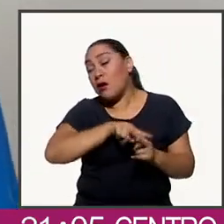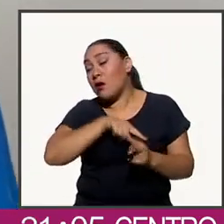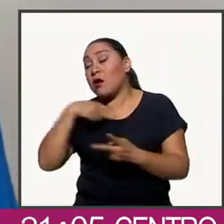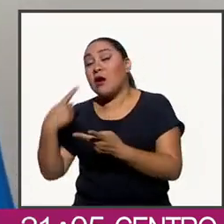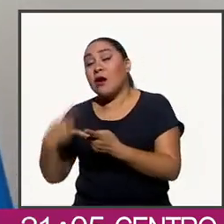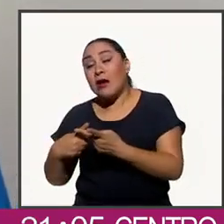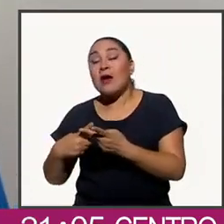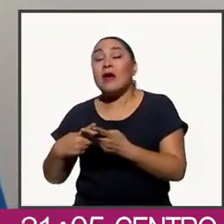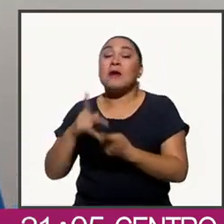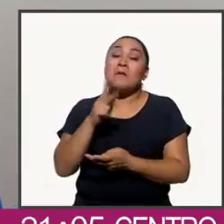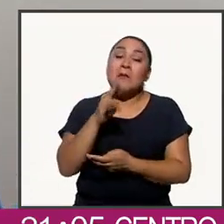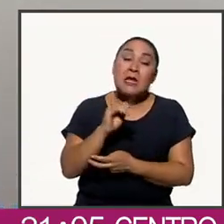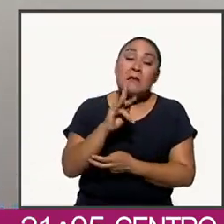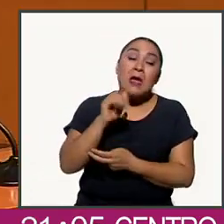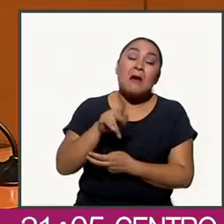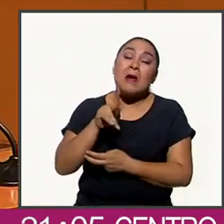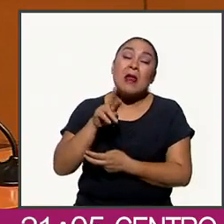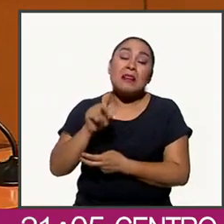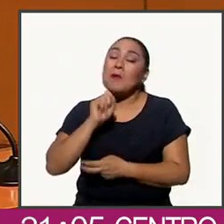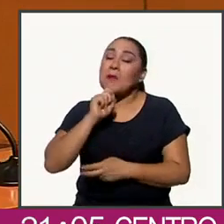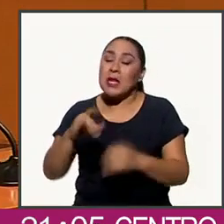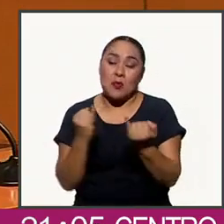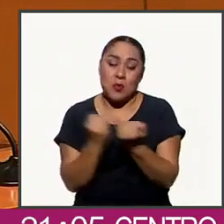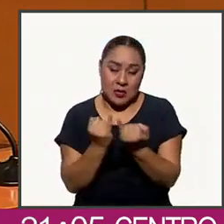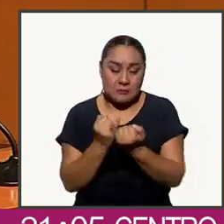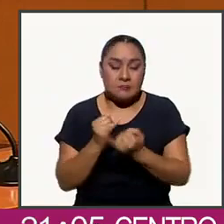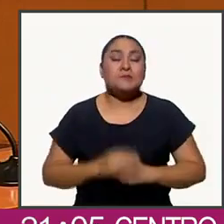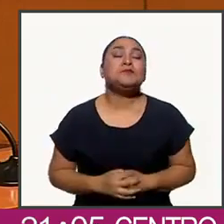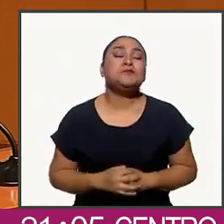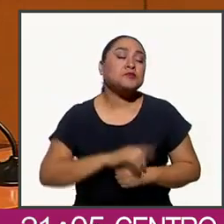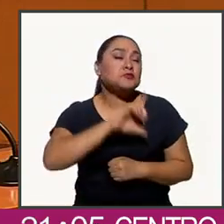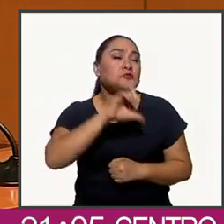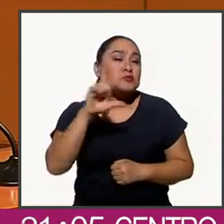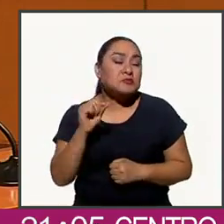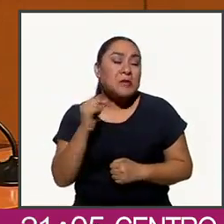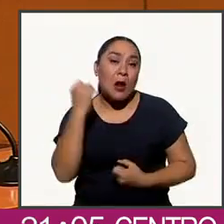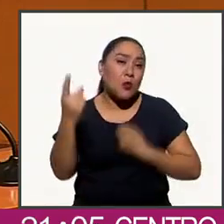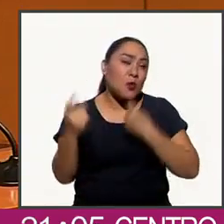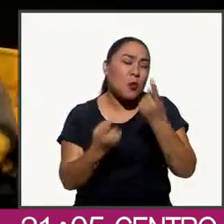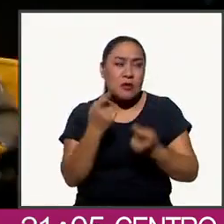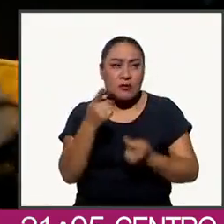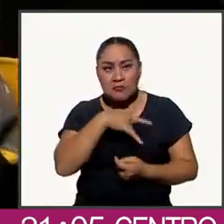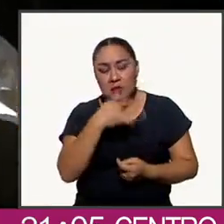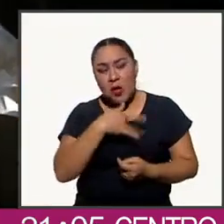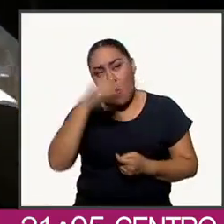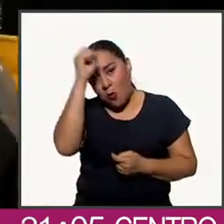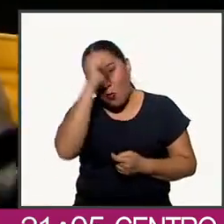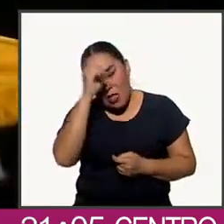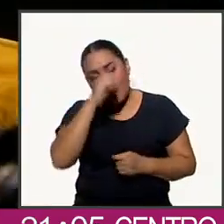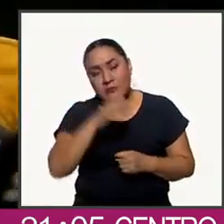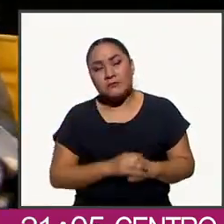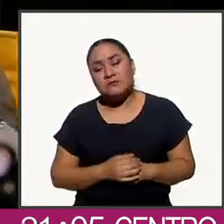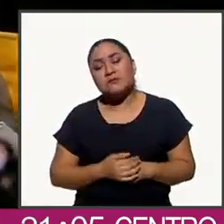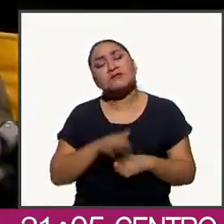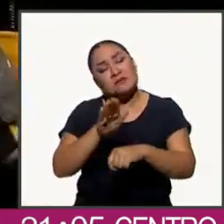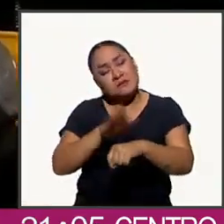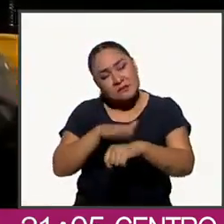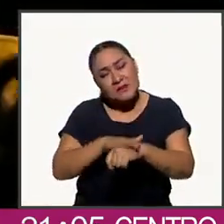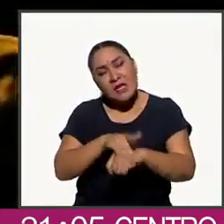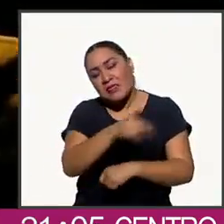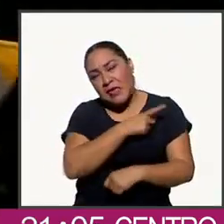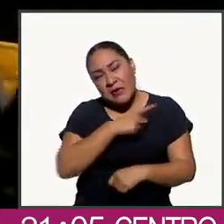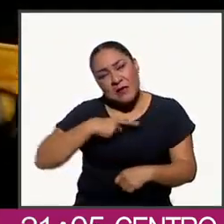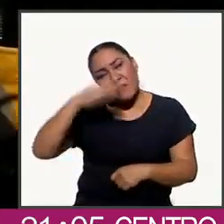del viejo régimen. Las reacciones no se hicieron esperar y hubo quienes le pidieron reconsiderar su